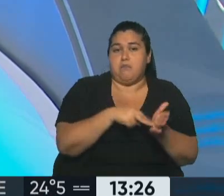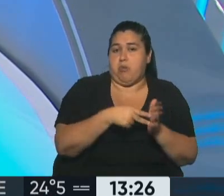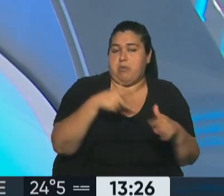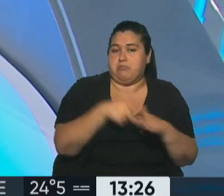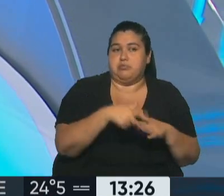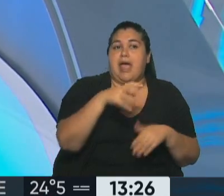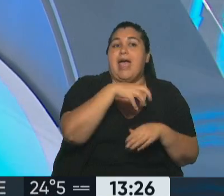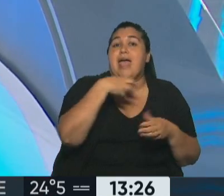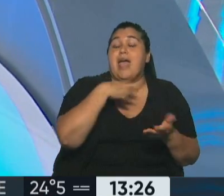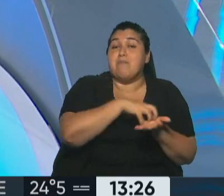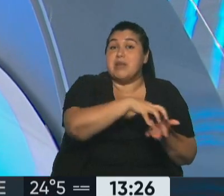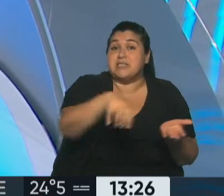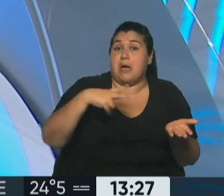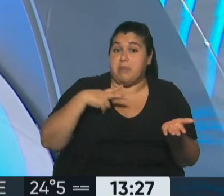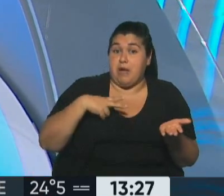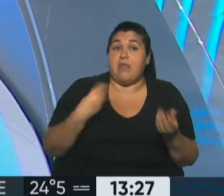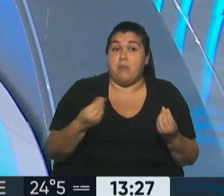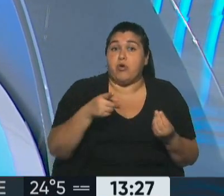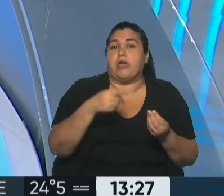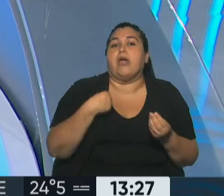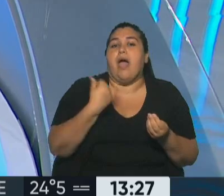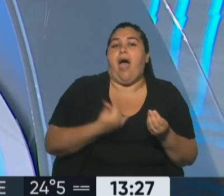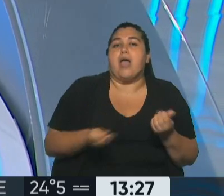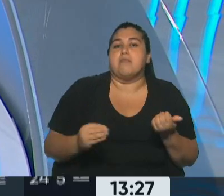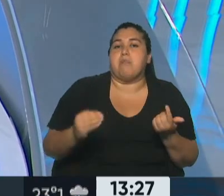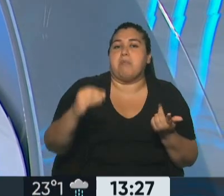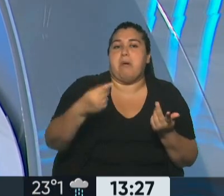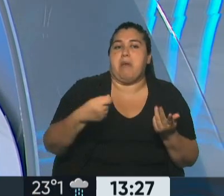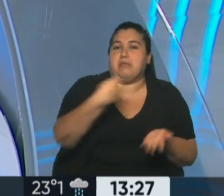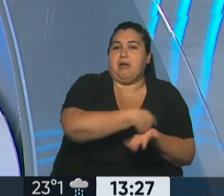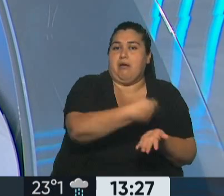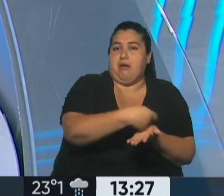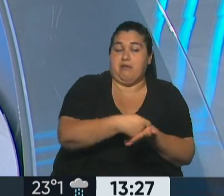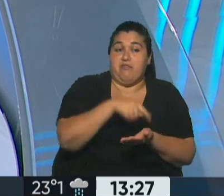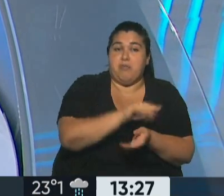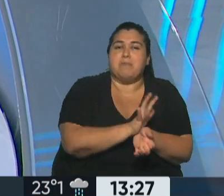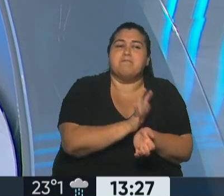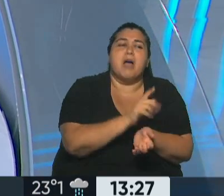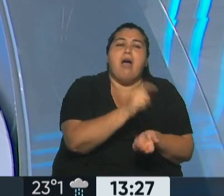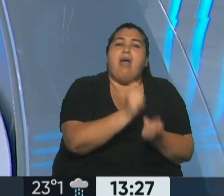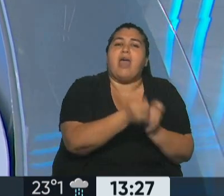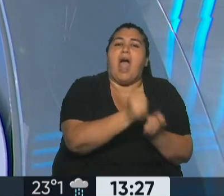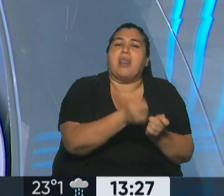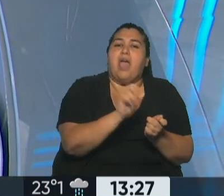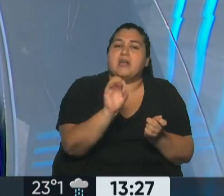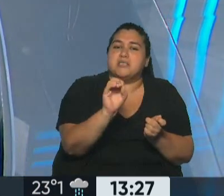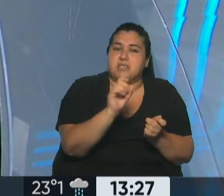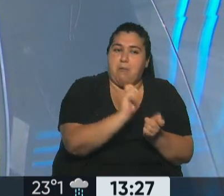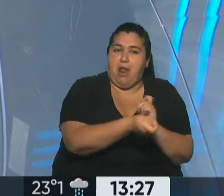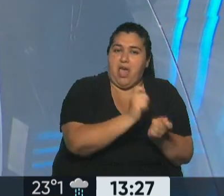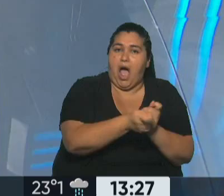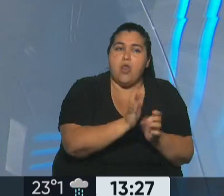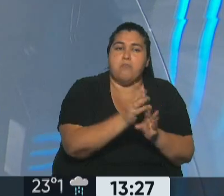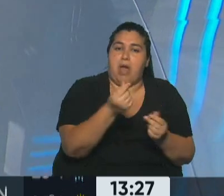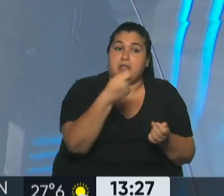empresas privadas, que además le pagan regalías. Y este es el segundo problema, dejarían de pagarle las regalías, que generaría una detracción de recursos